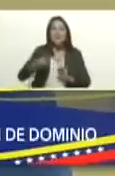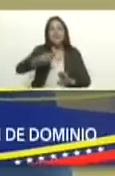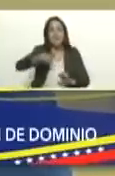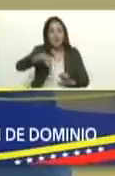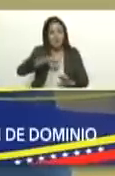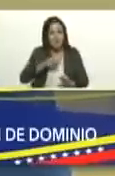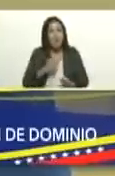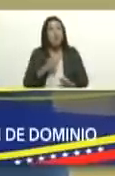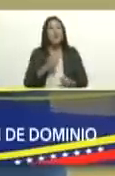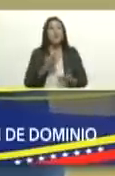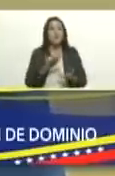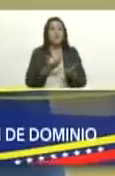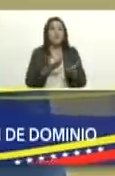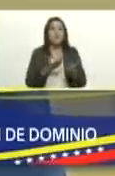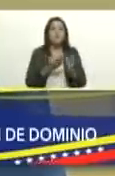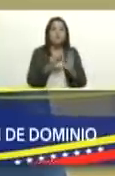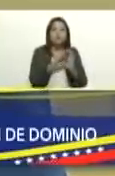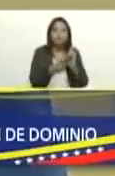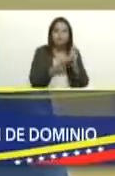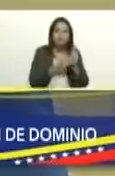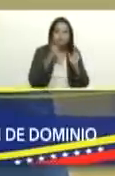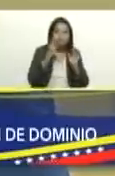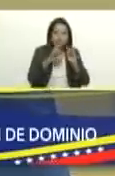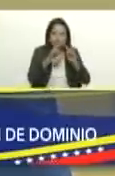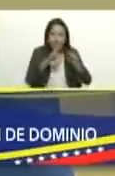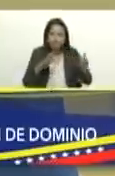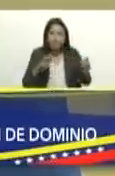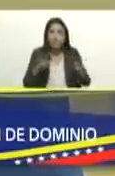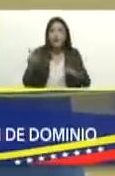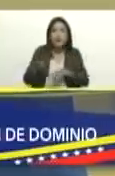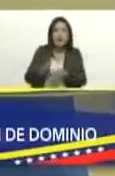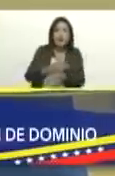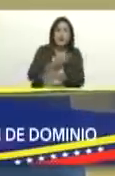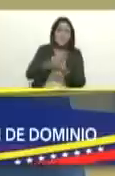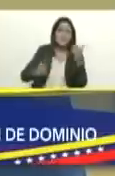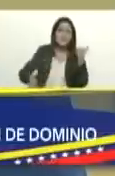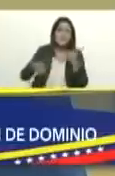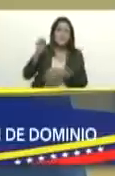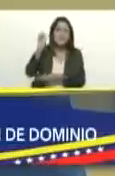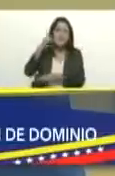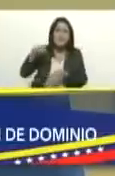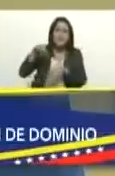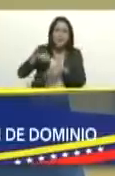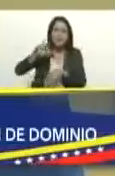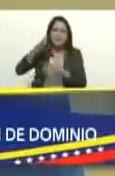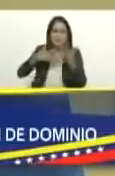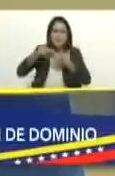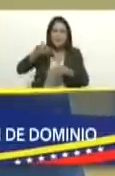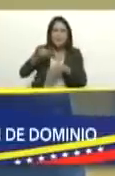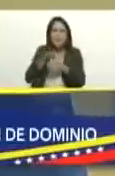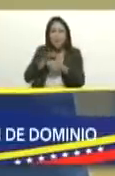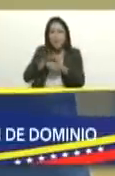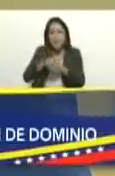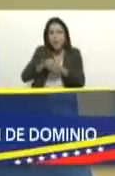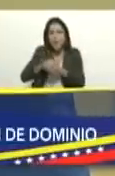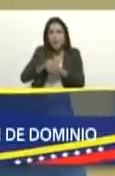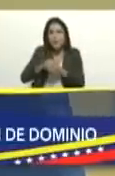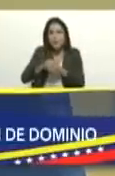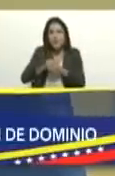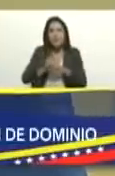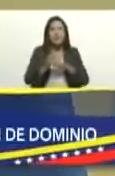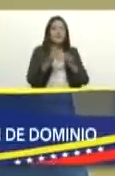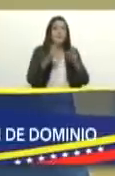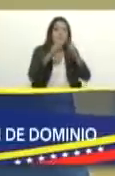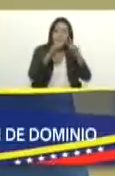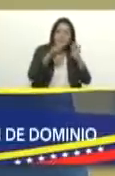normas revolucionarias que vamos a revisar además por una instrucción del presidente Jorge Rodríguez las leyes que tienen que ver con el marco en contra de la corrupción y vamos